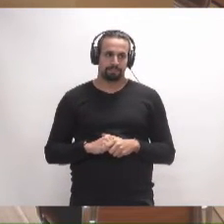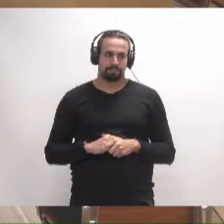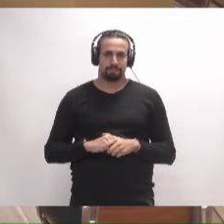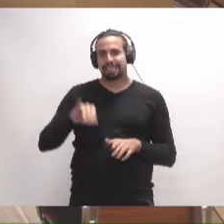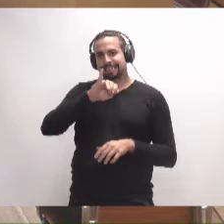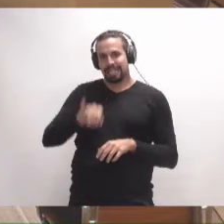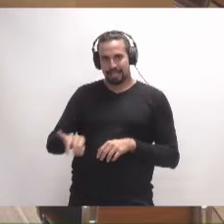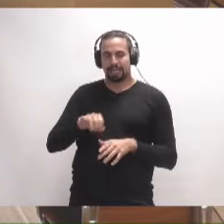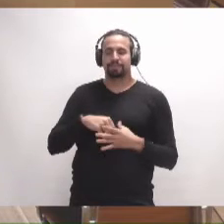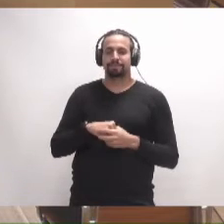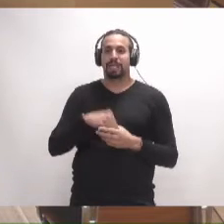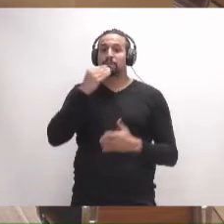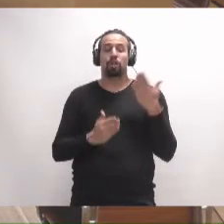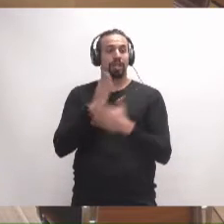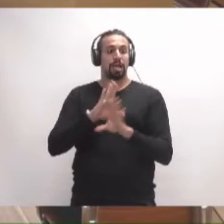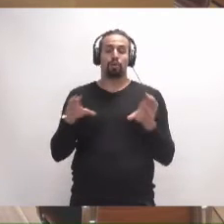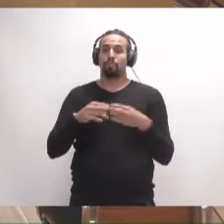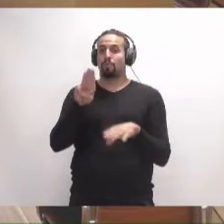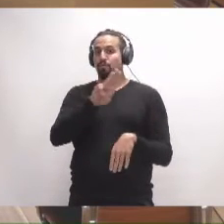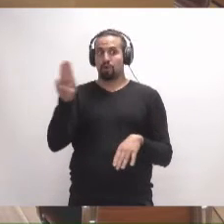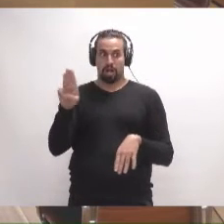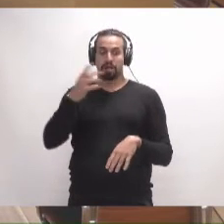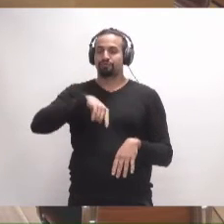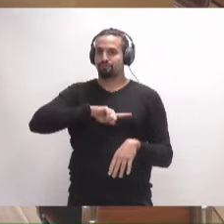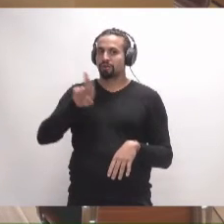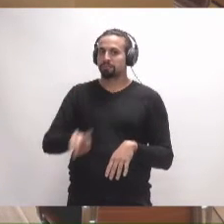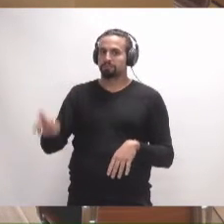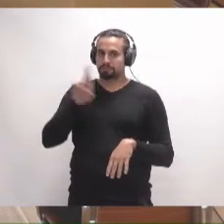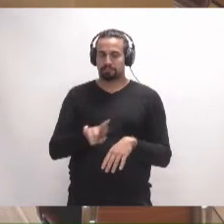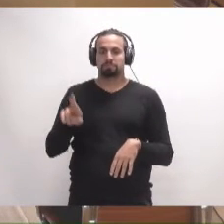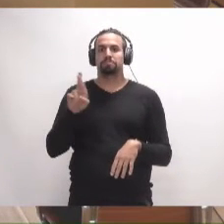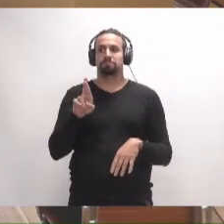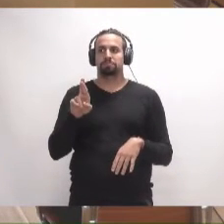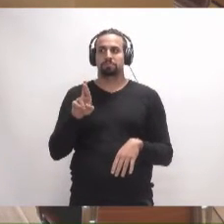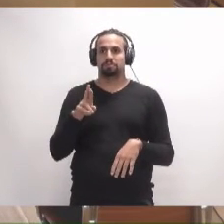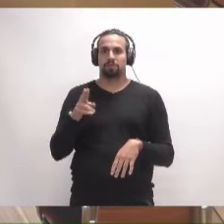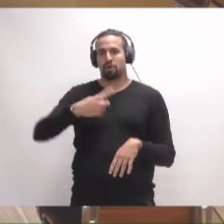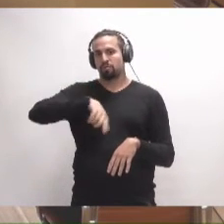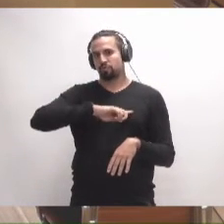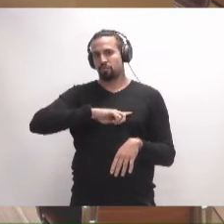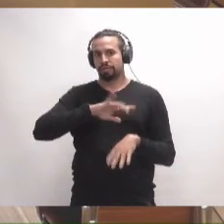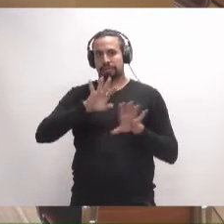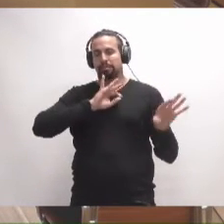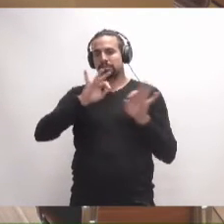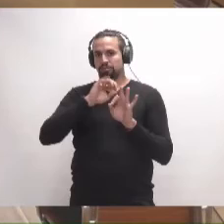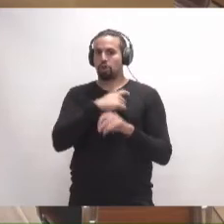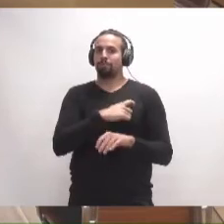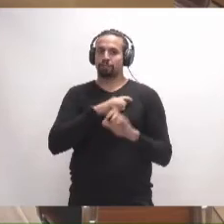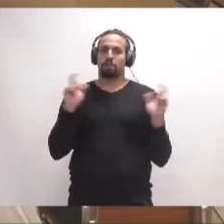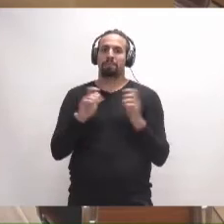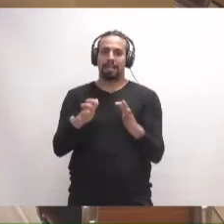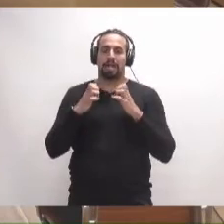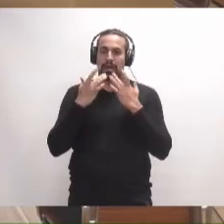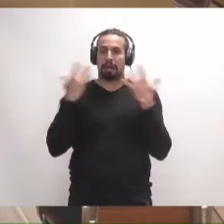Buenos días. Desde el Grupo Popular reiteramos la posición que ayer mantuvimos en la comisión plenaria de